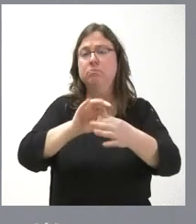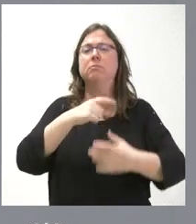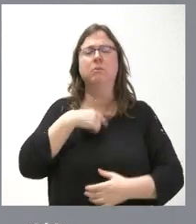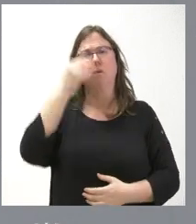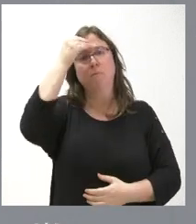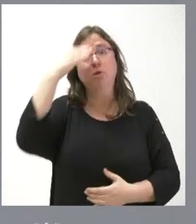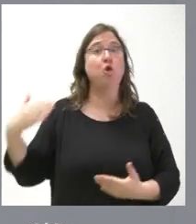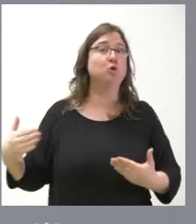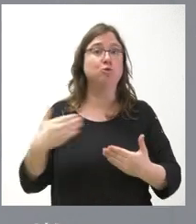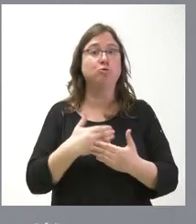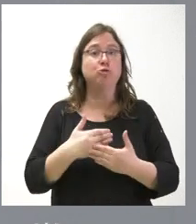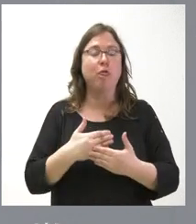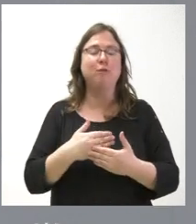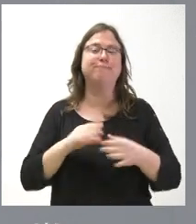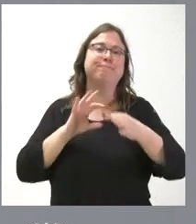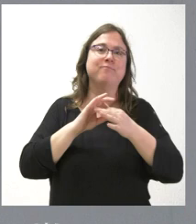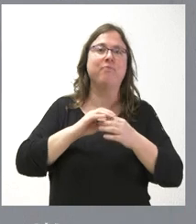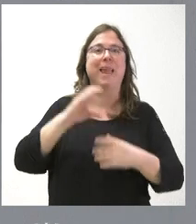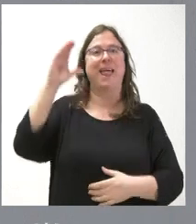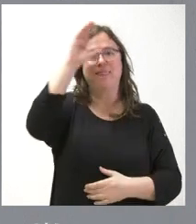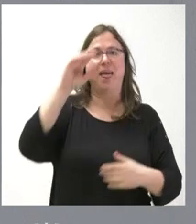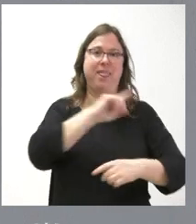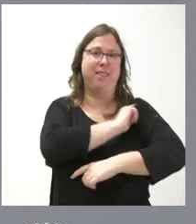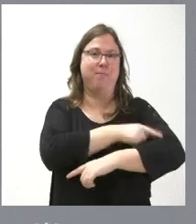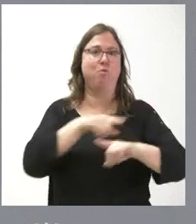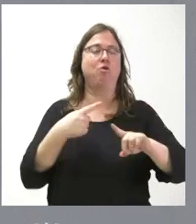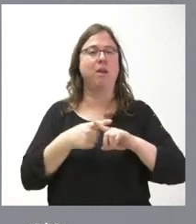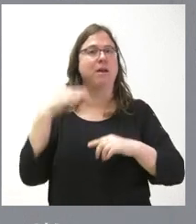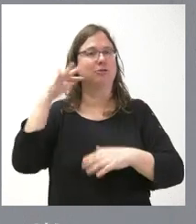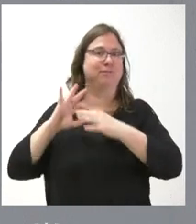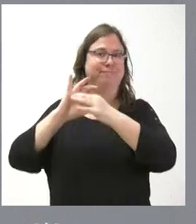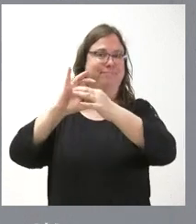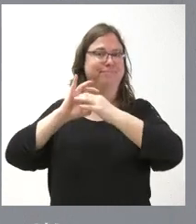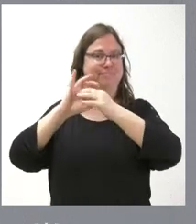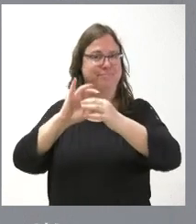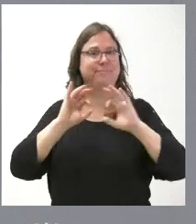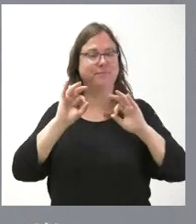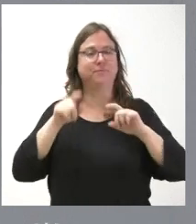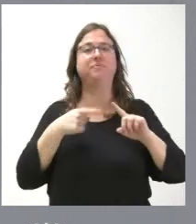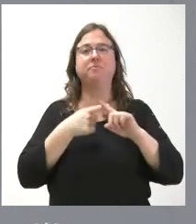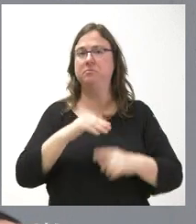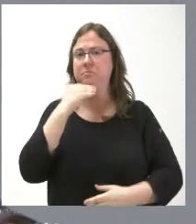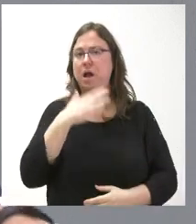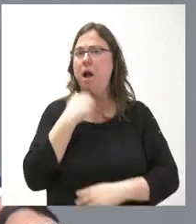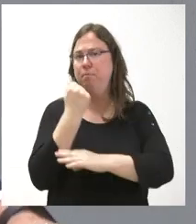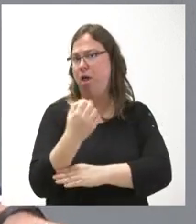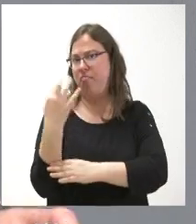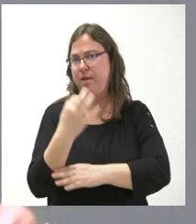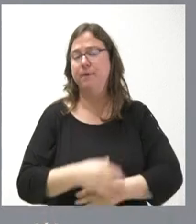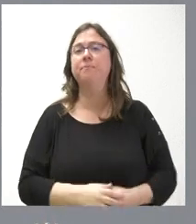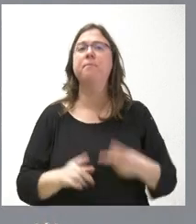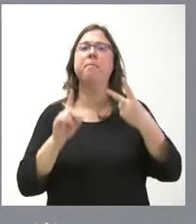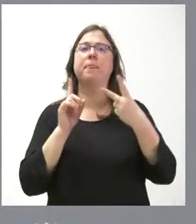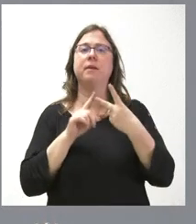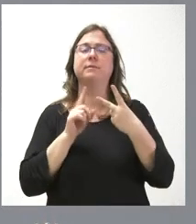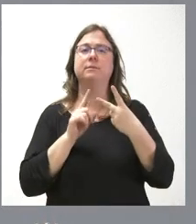todo lo que tiene que ver con ciencias del deporte y Soria, pues tiene mucha correlación, mucha relación y es algo que tiene que ser apoyado. Y, en relación con